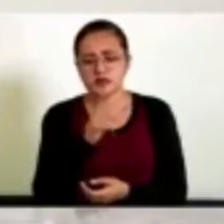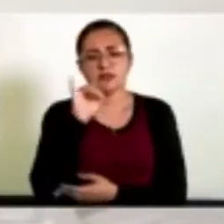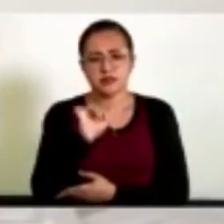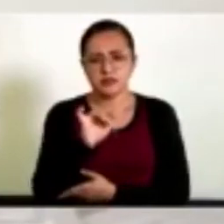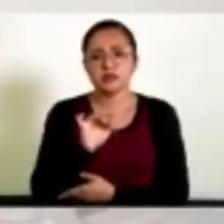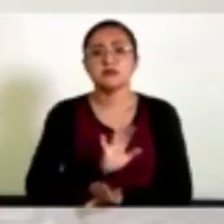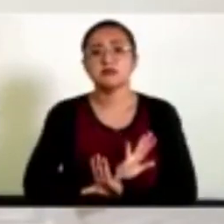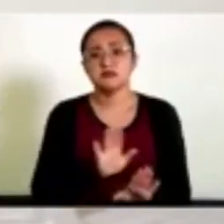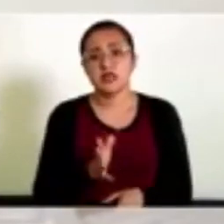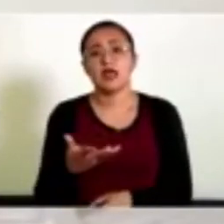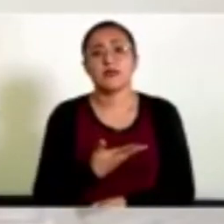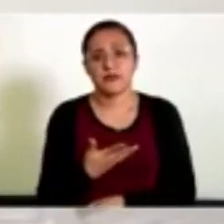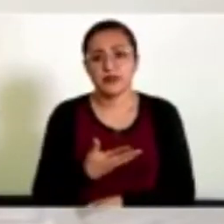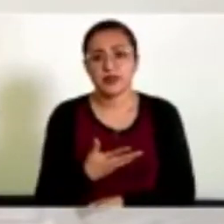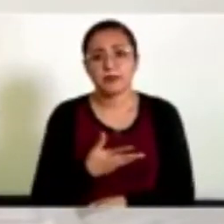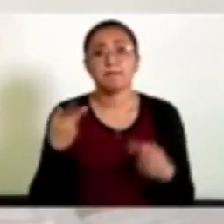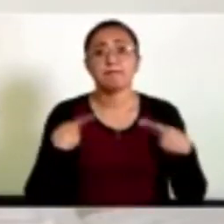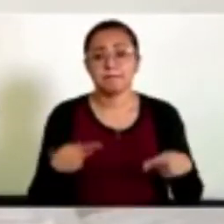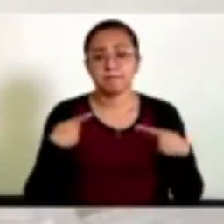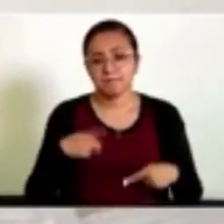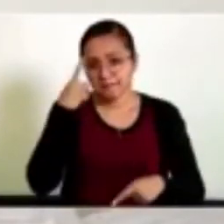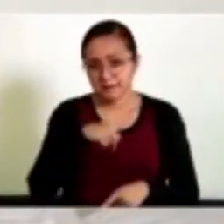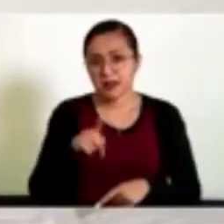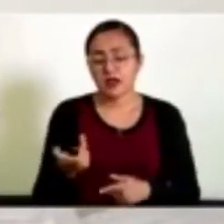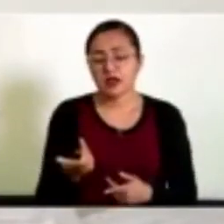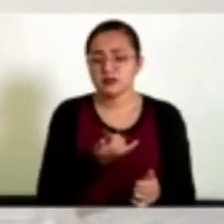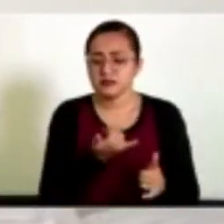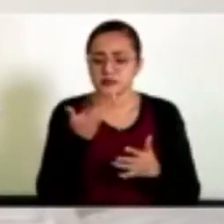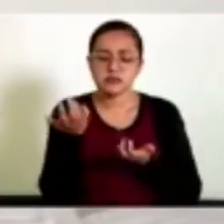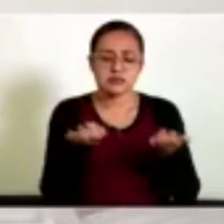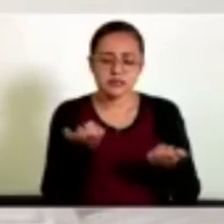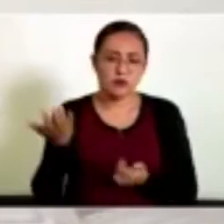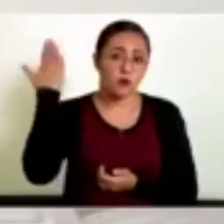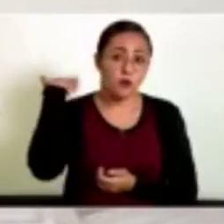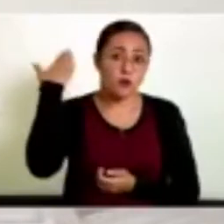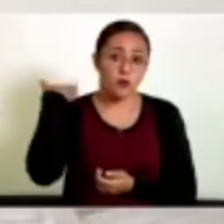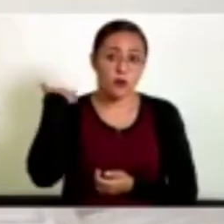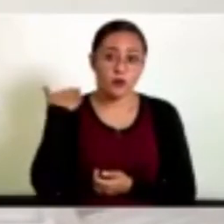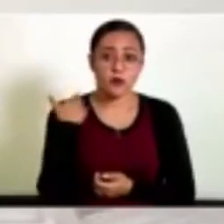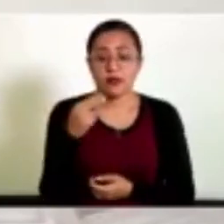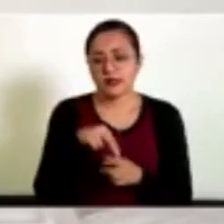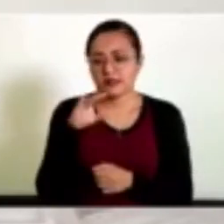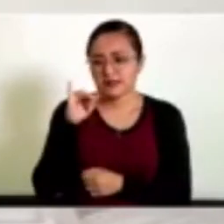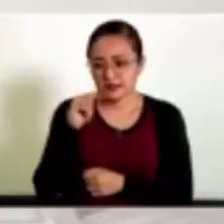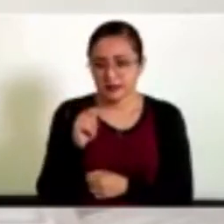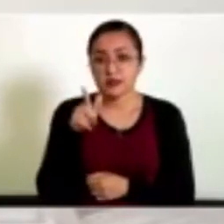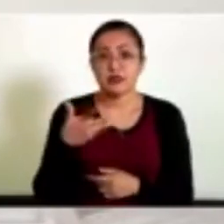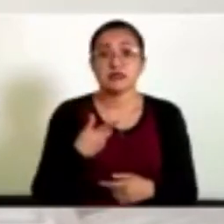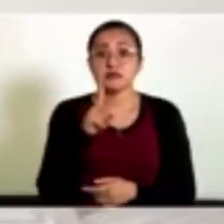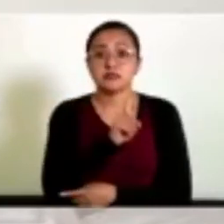Ya tenemos pacientes para rehabilitación pulmonar, tenemos 150